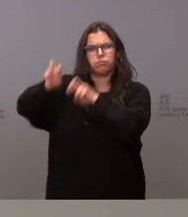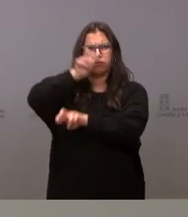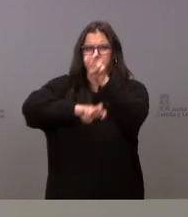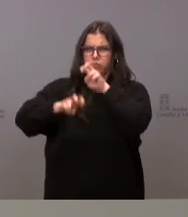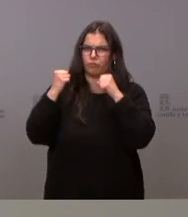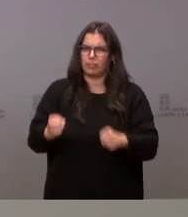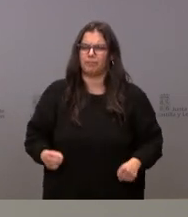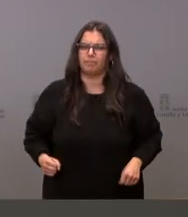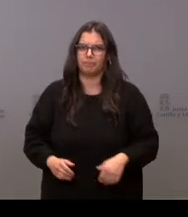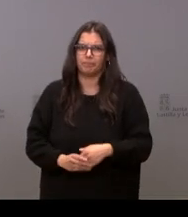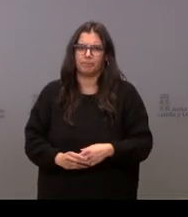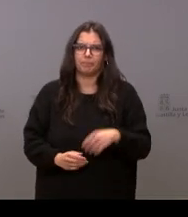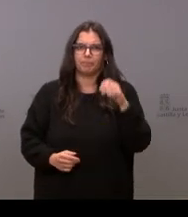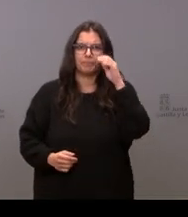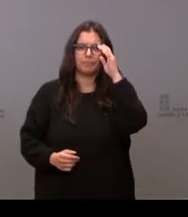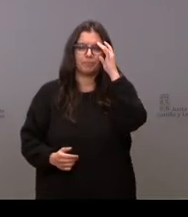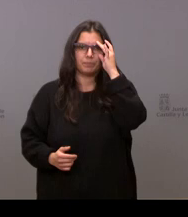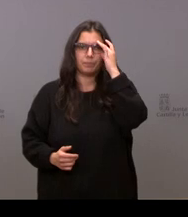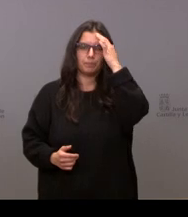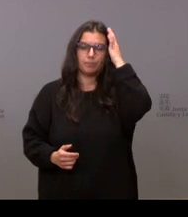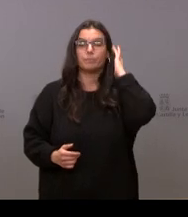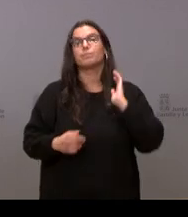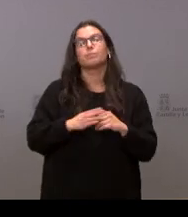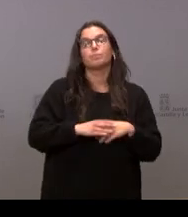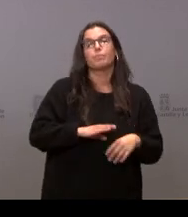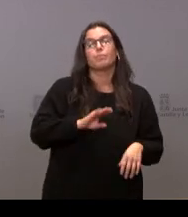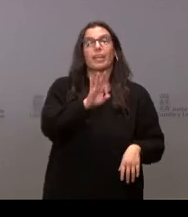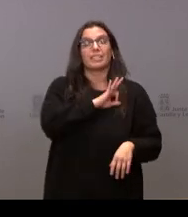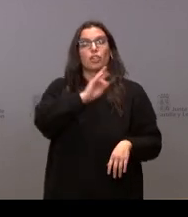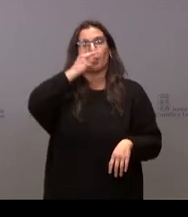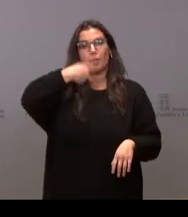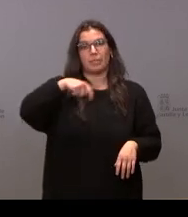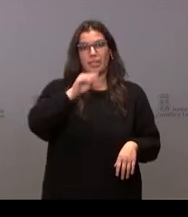intensa Sí, al señor vicepresidente